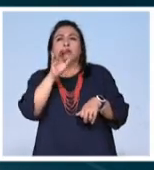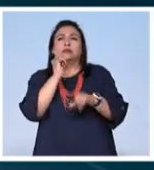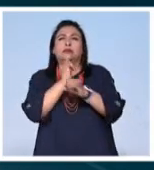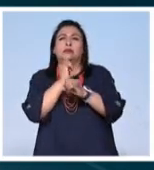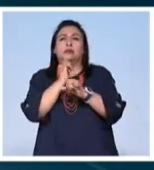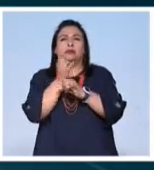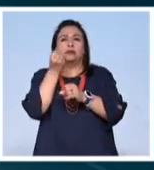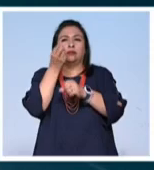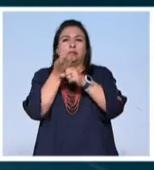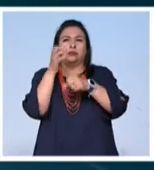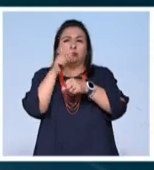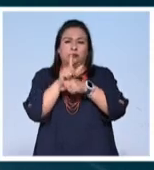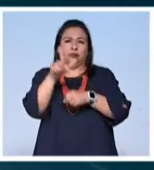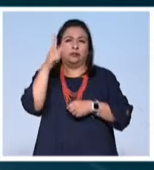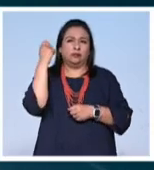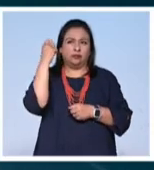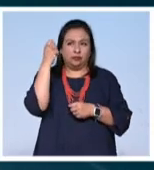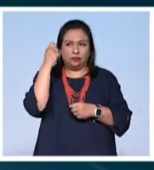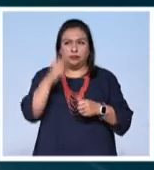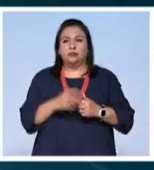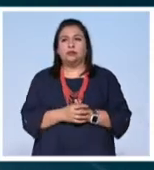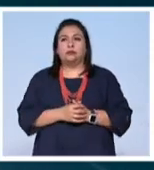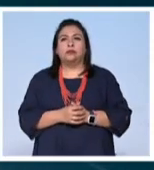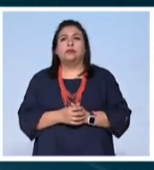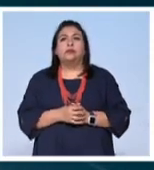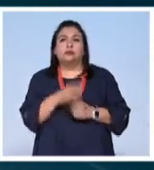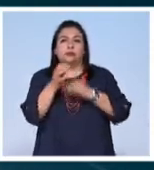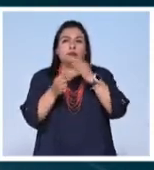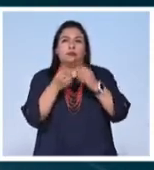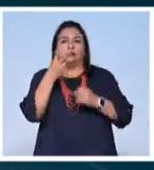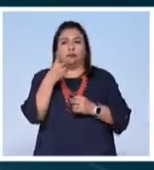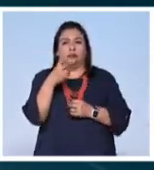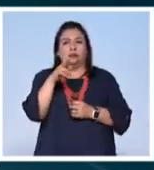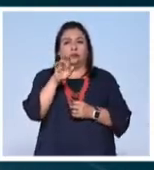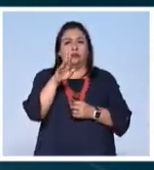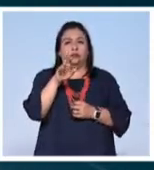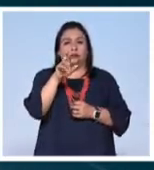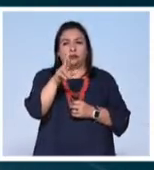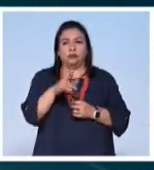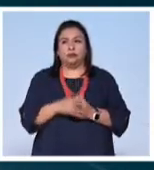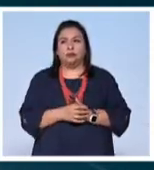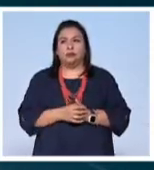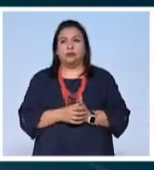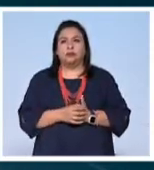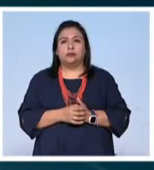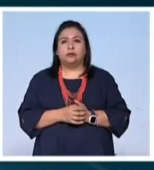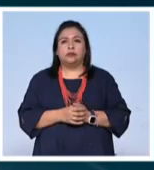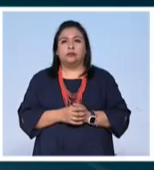página de la Secretaría de Cultura de Tabasco. Noticias 22, Víctor Gaspar.